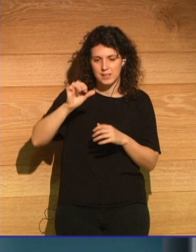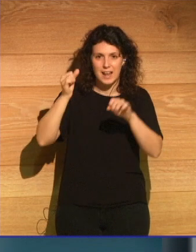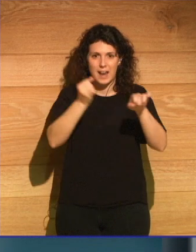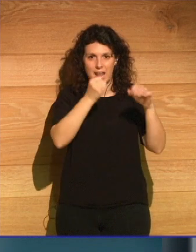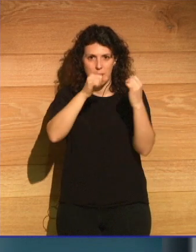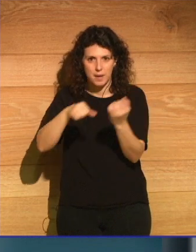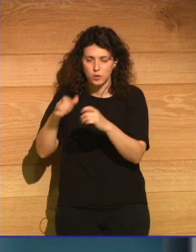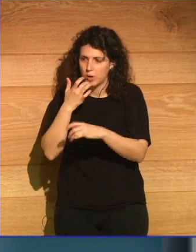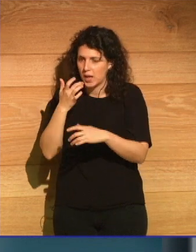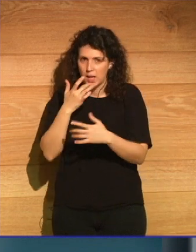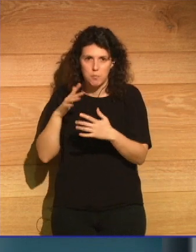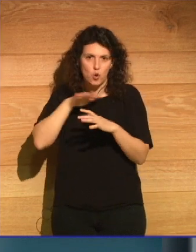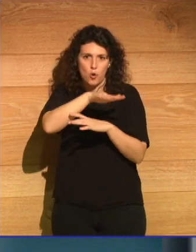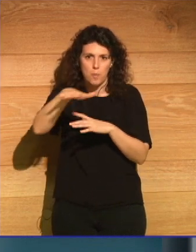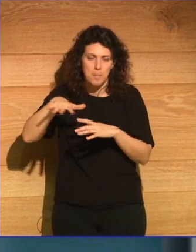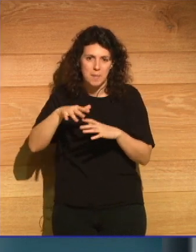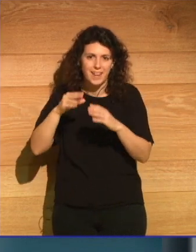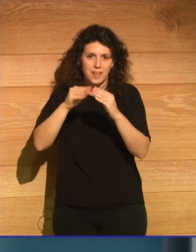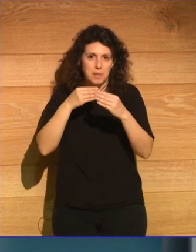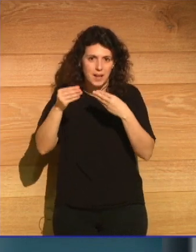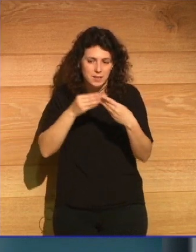sobre un mar de plástico